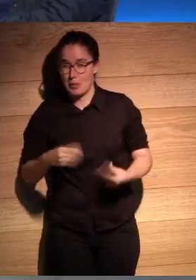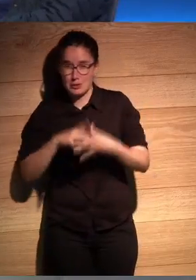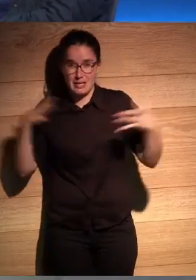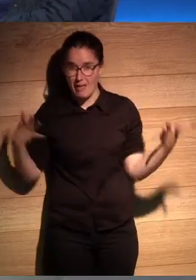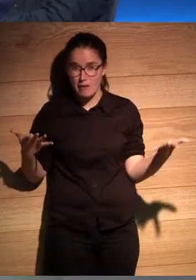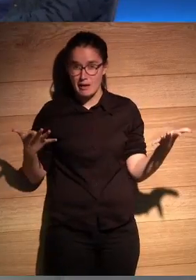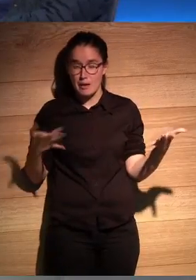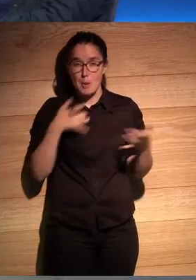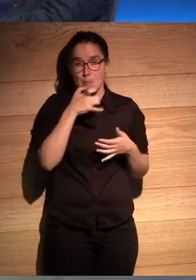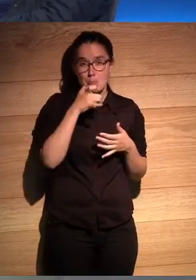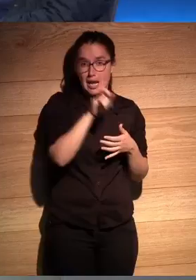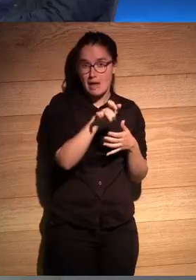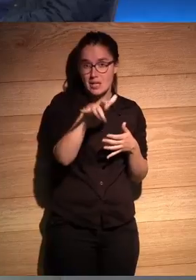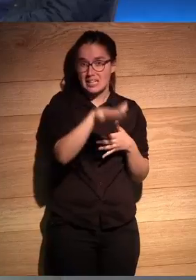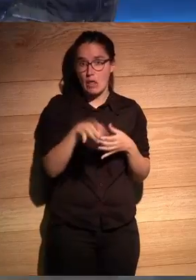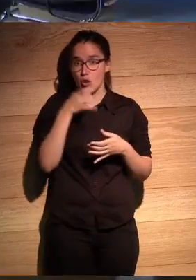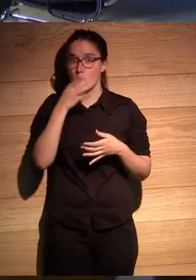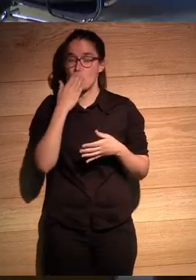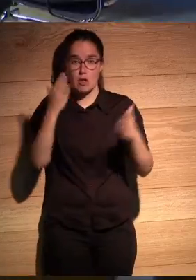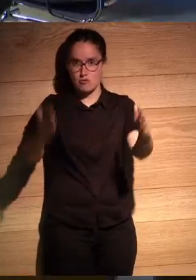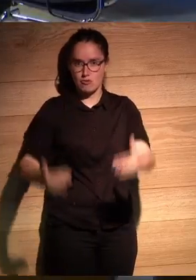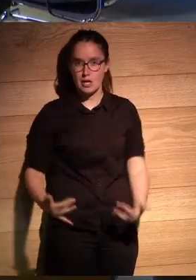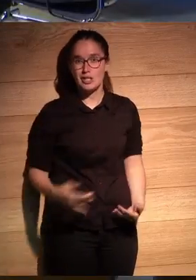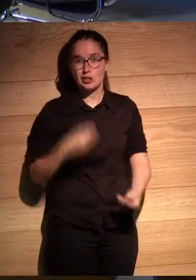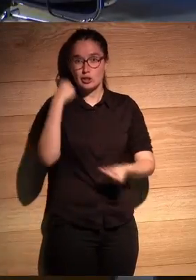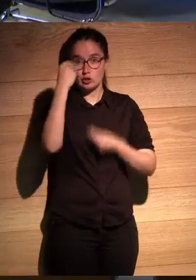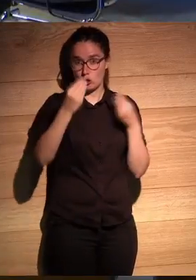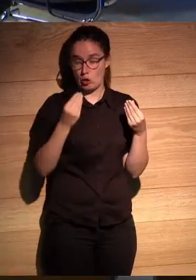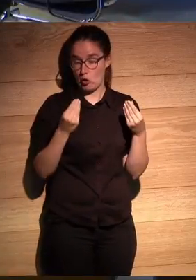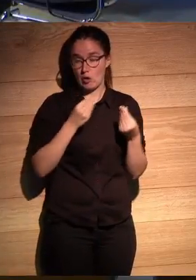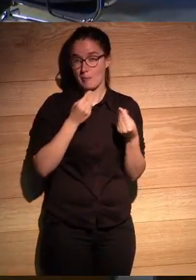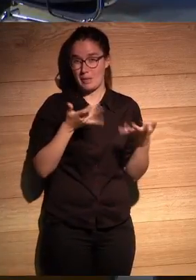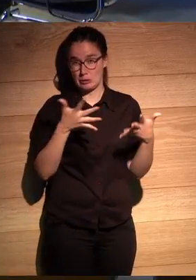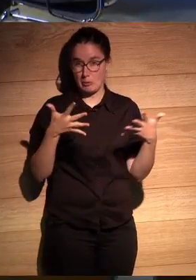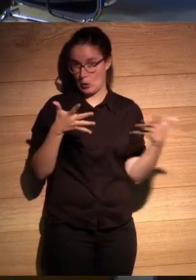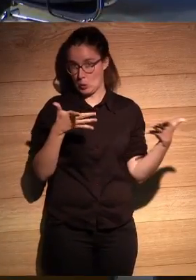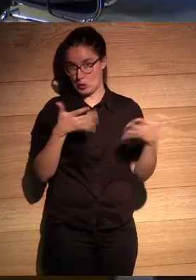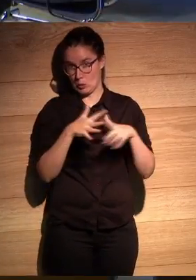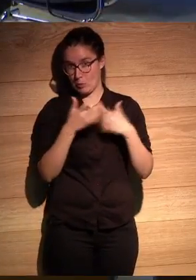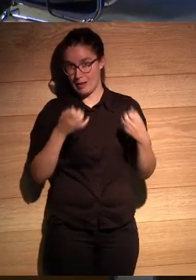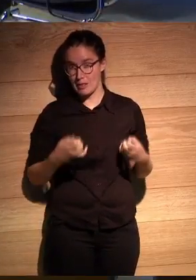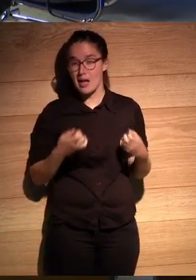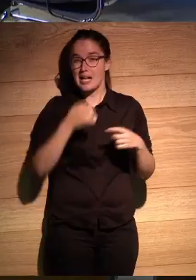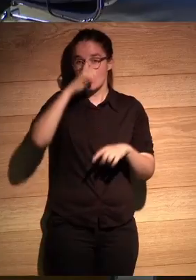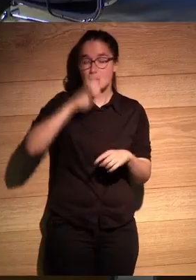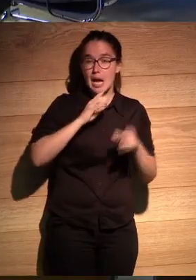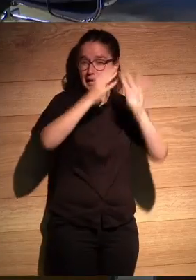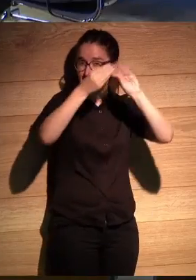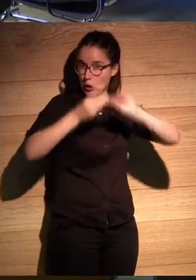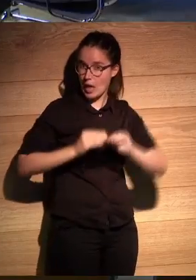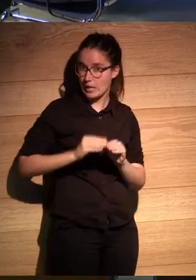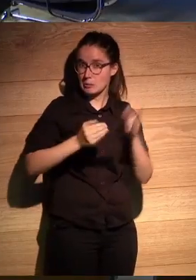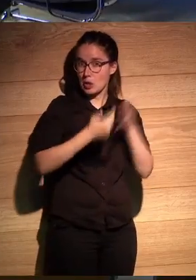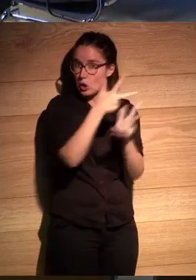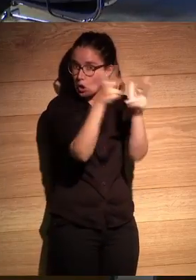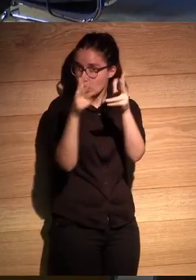no hay palabras en la zona muda yo creo que cada día estoy yo más por ahí y las imágenes los collages recortar periódicos